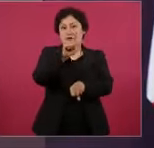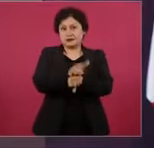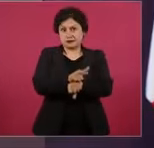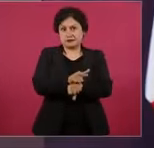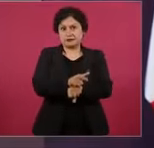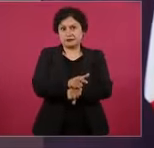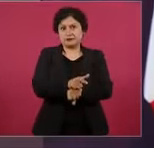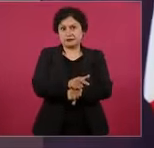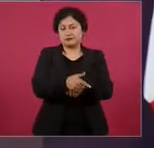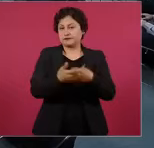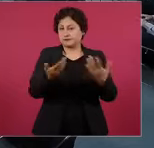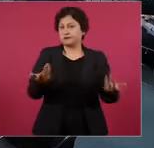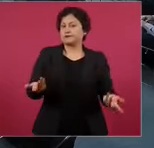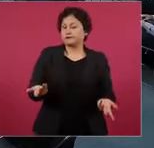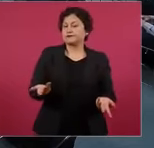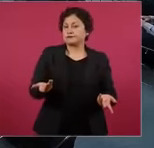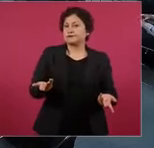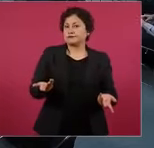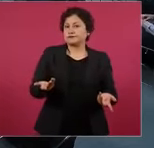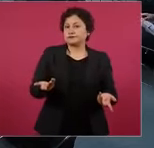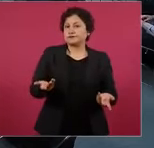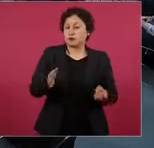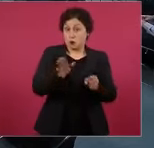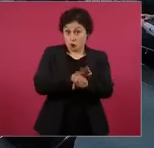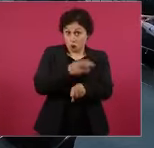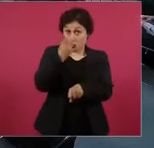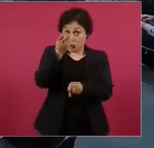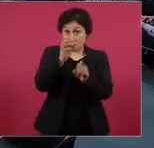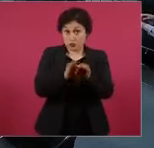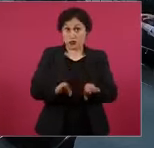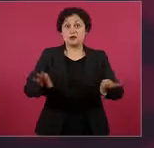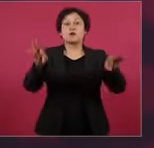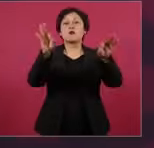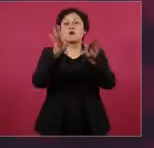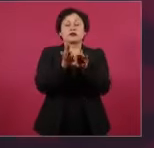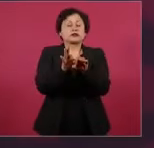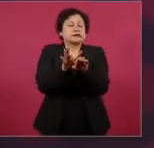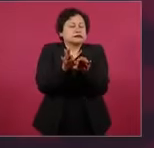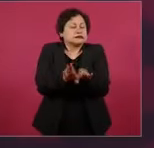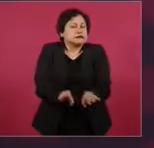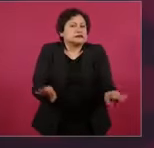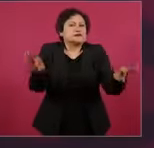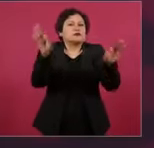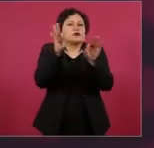cambio, por eso es importante, entre otras cosas, la Guardia Nacional